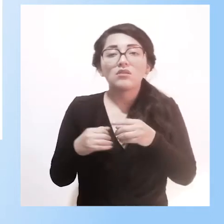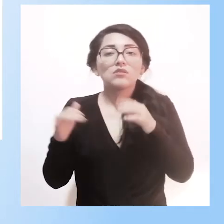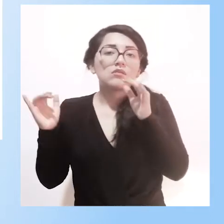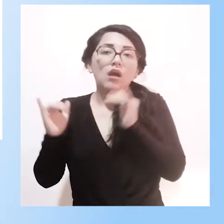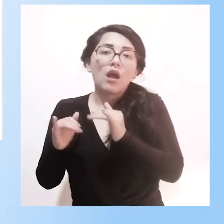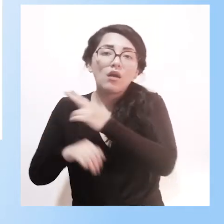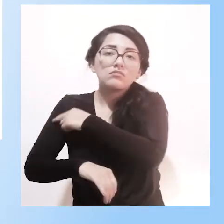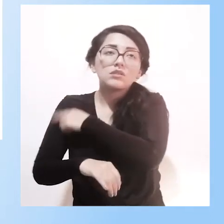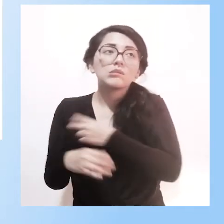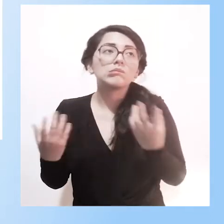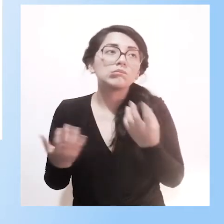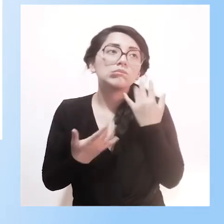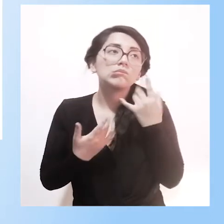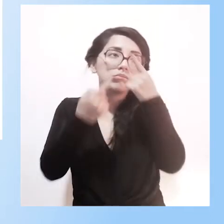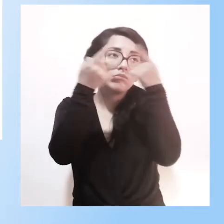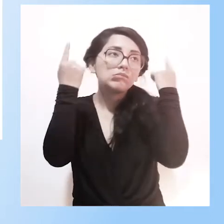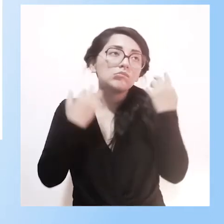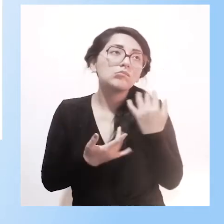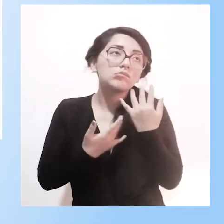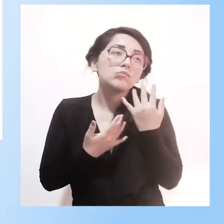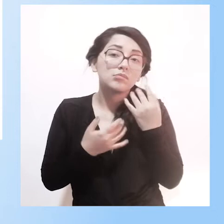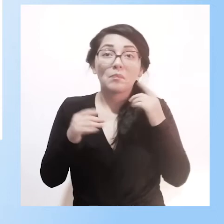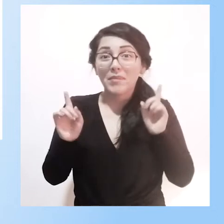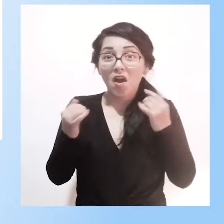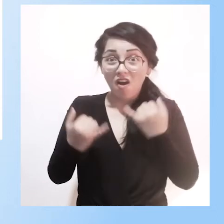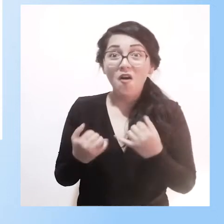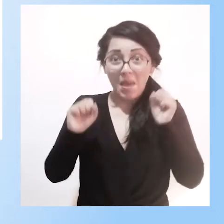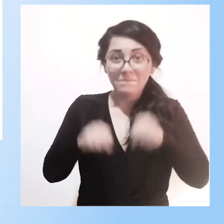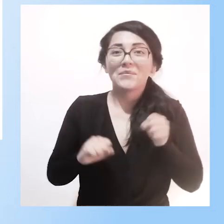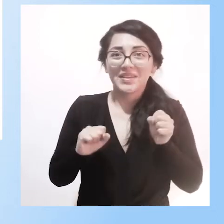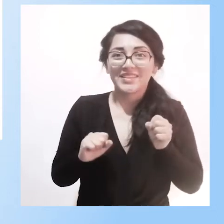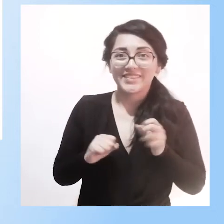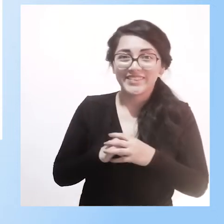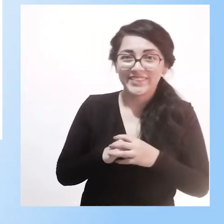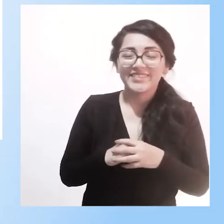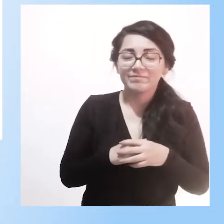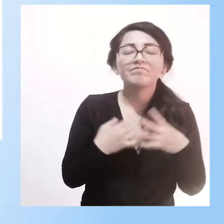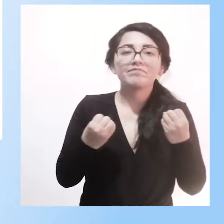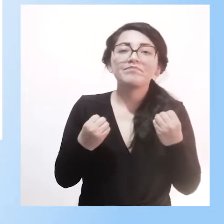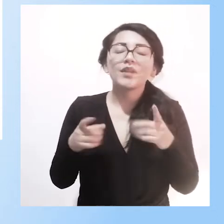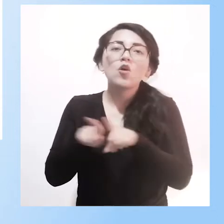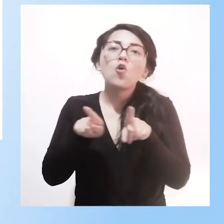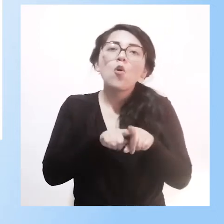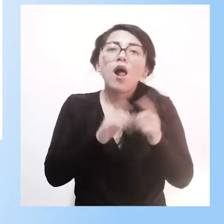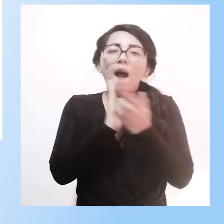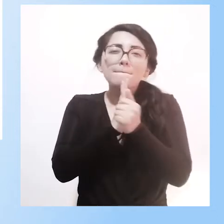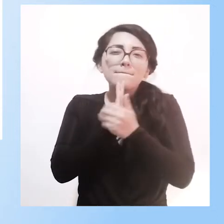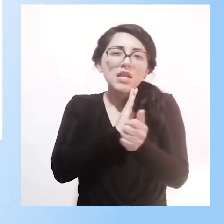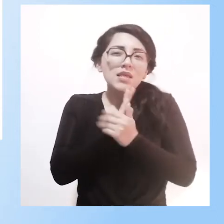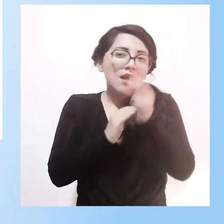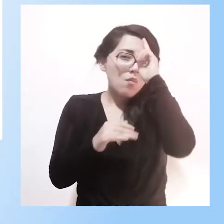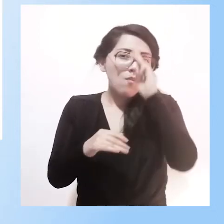educativo, mientras que ahora lo hacen y de acuerdo a sus necesidades. En cuanto al talento humano, tenemos 105